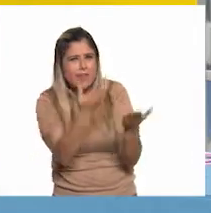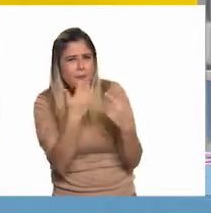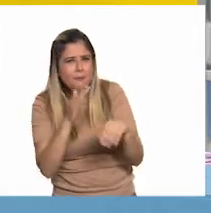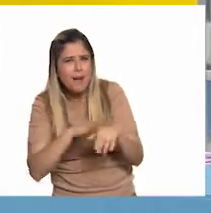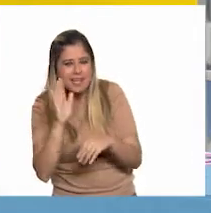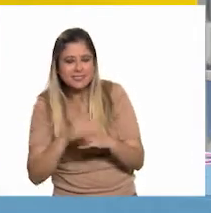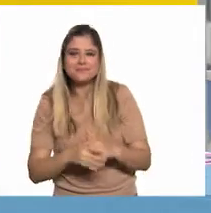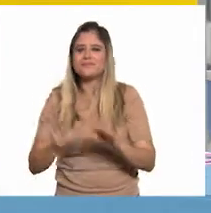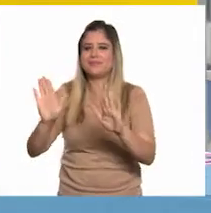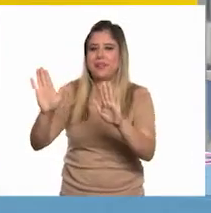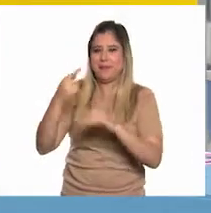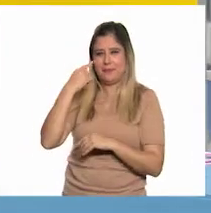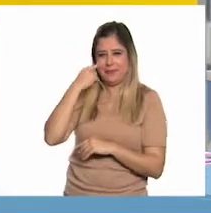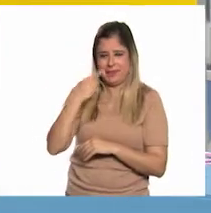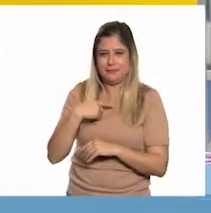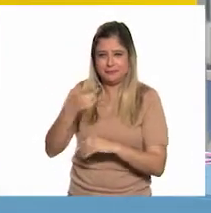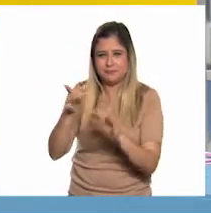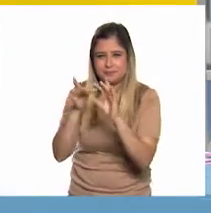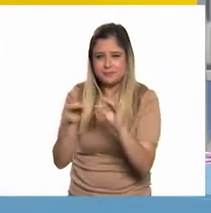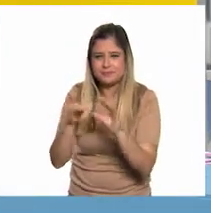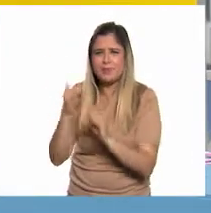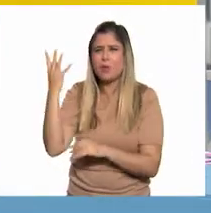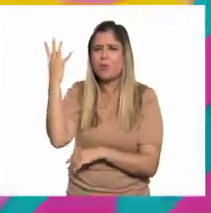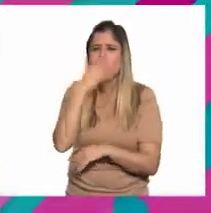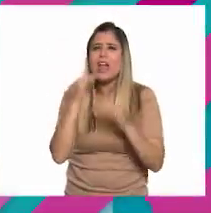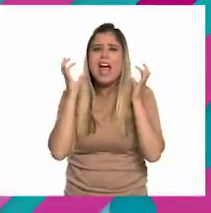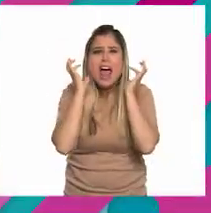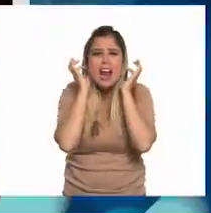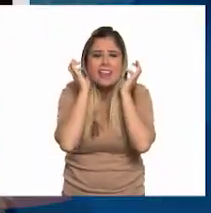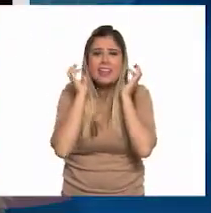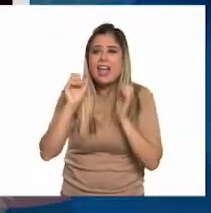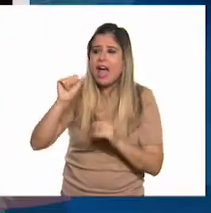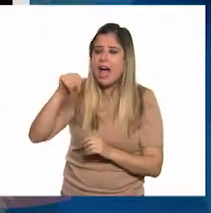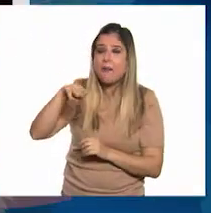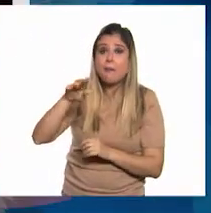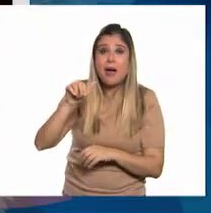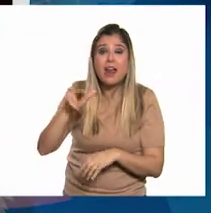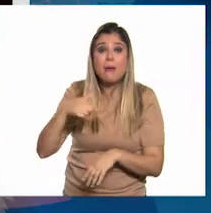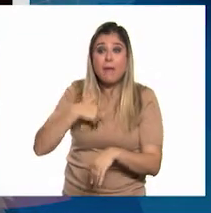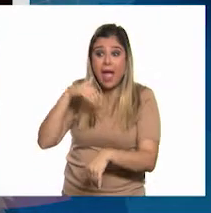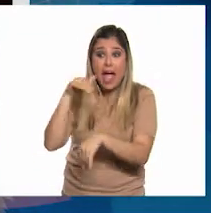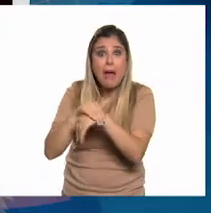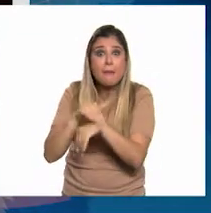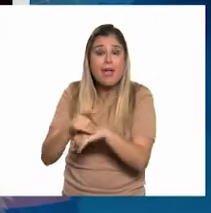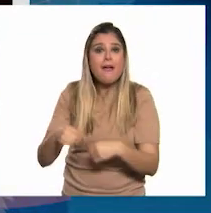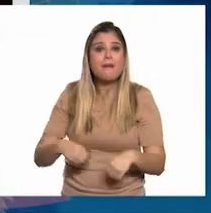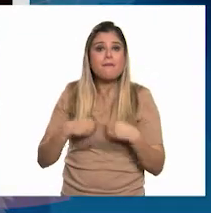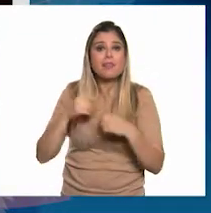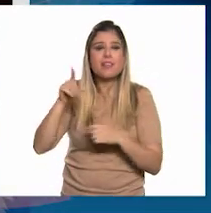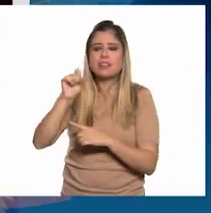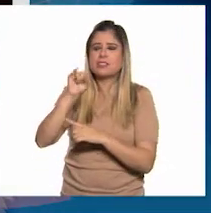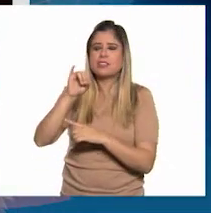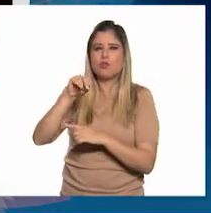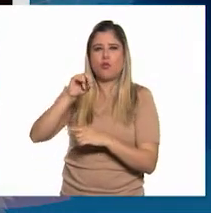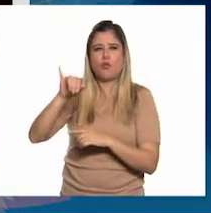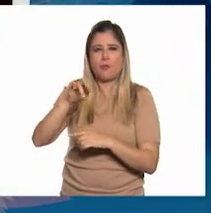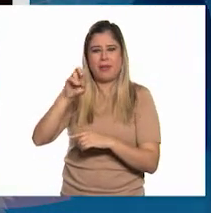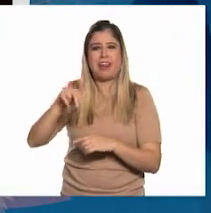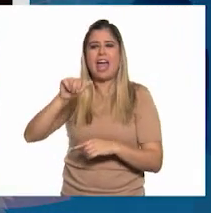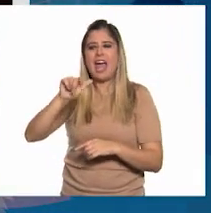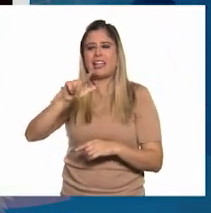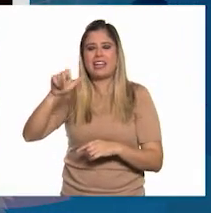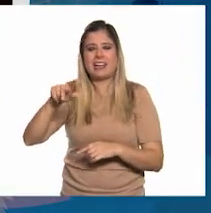Como le decía, se trata de unos hermosos aretes de ámbar. Mi amiga vive en Simojovel, de Allende,